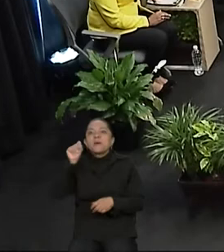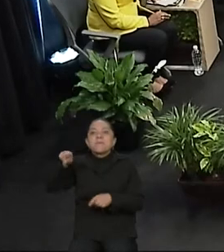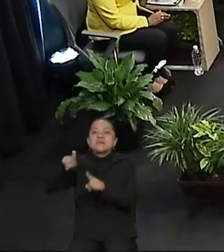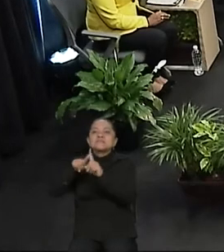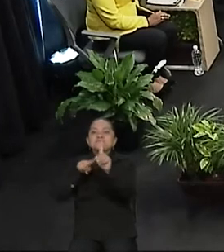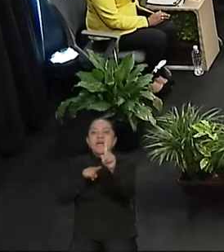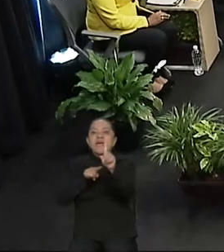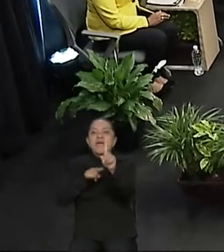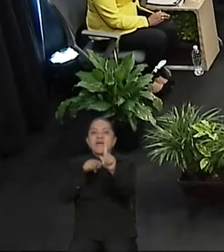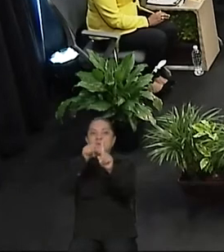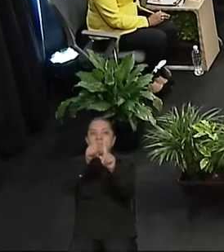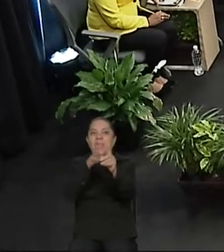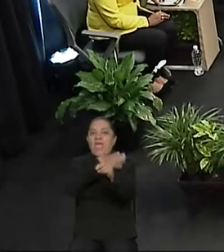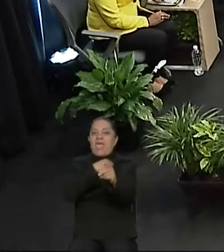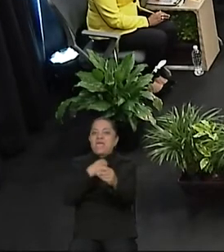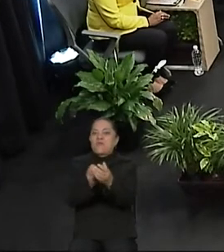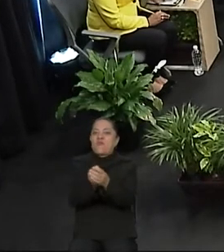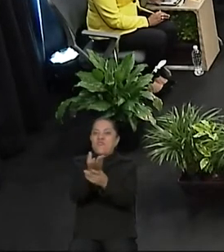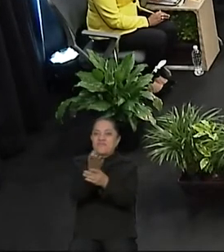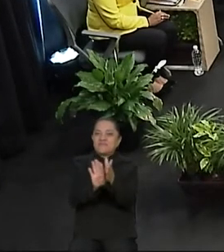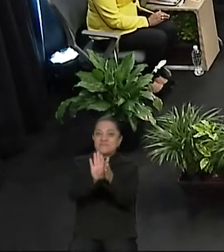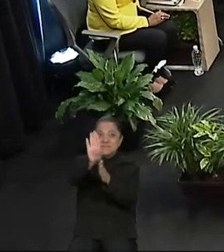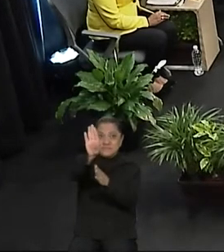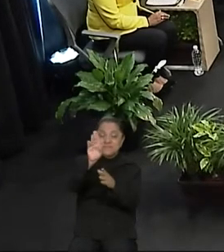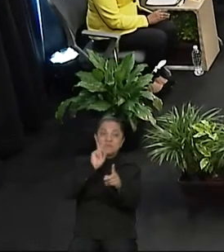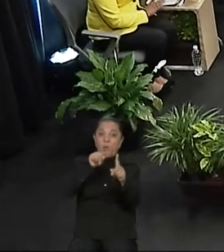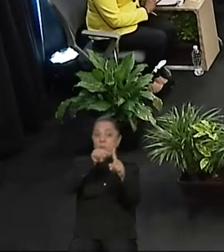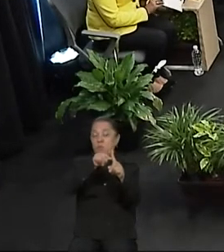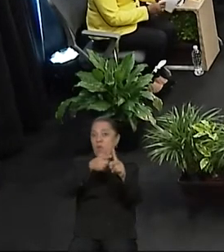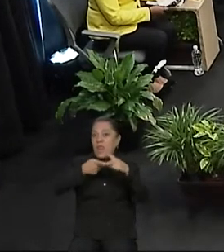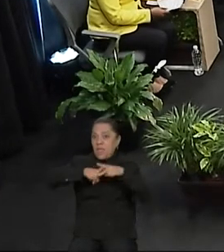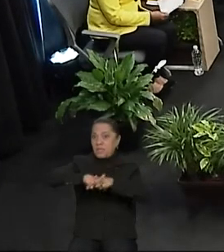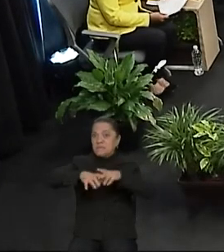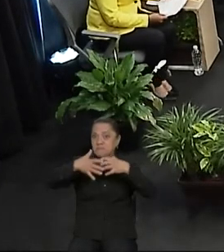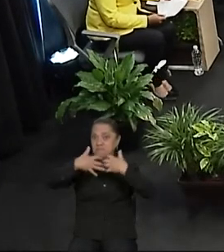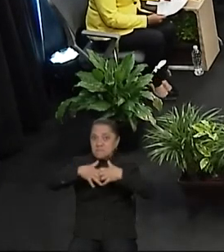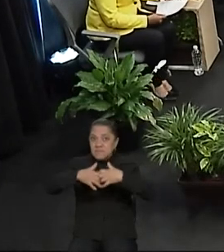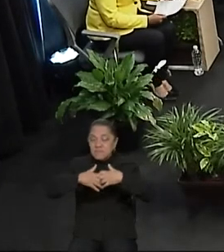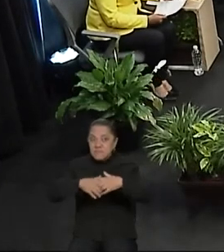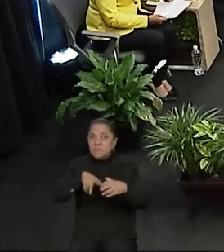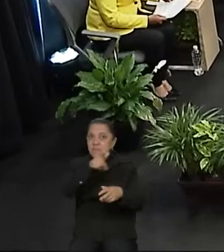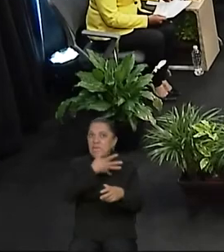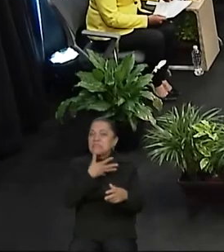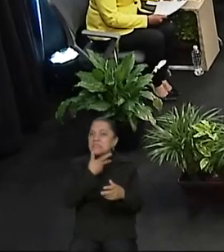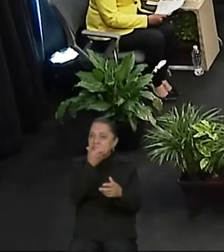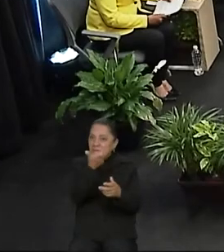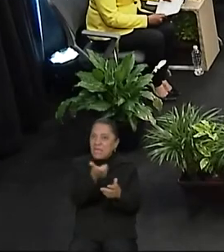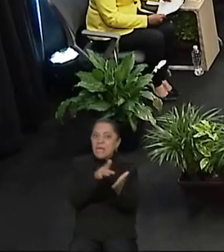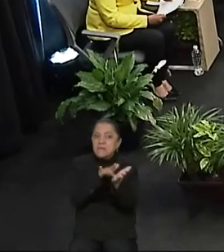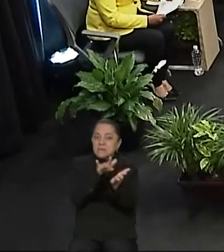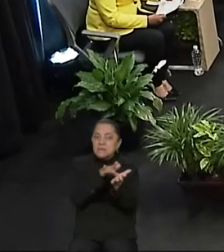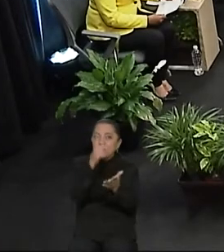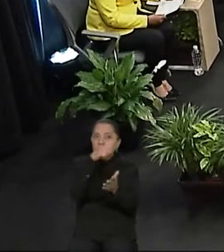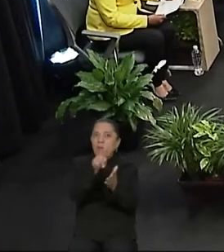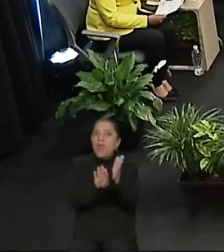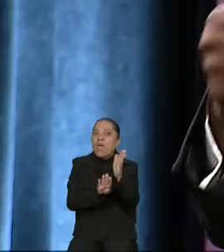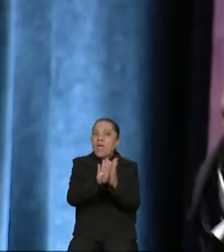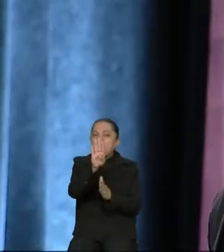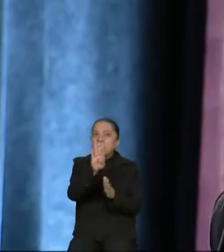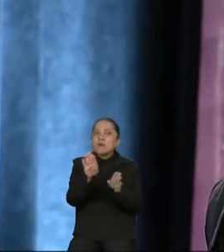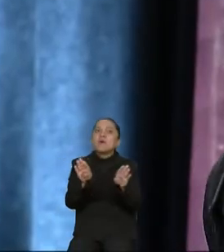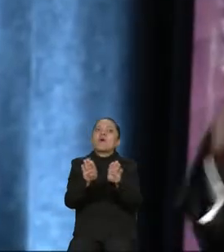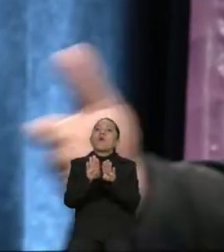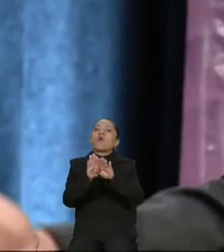por tal motivo, con mujeres emprendedoras para que tengan un recurso a fondo perdido para salir adelante como partido de izquierda, como